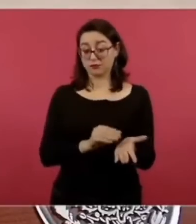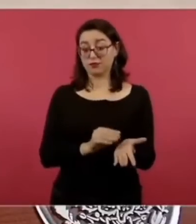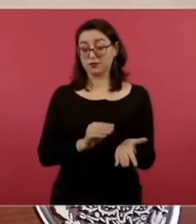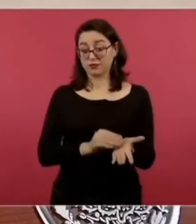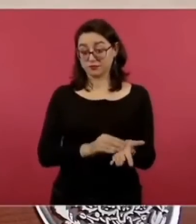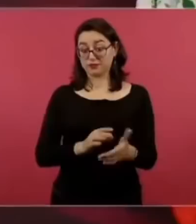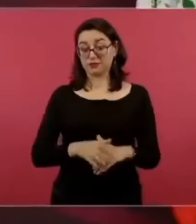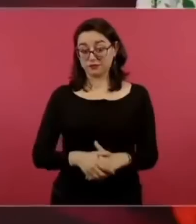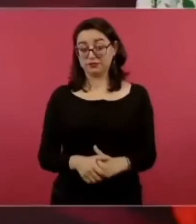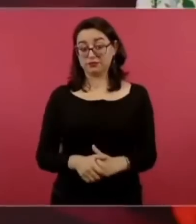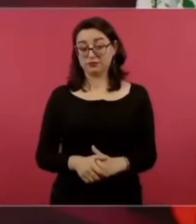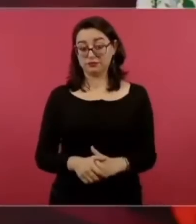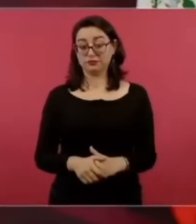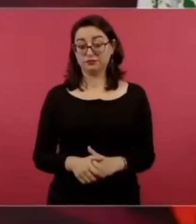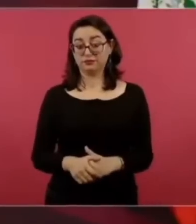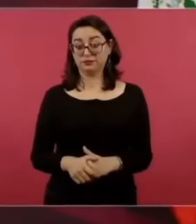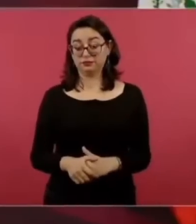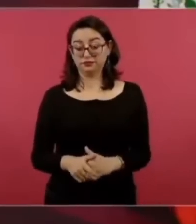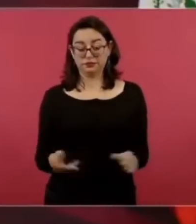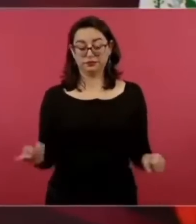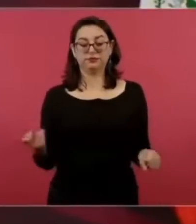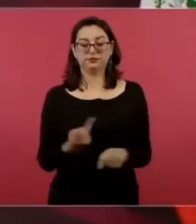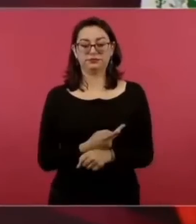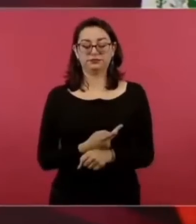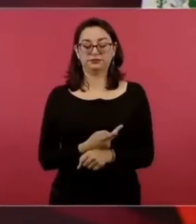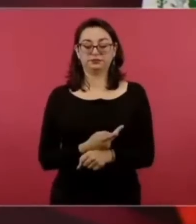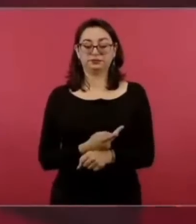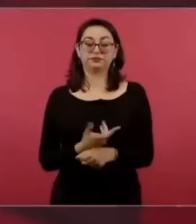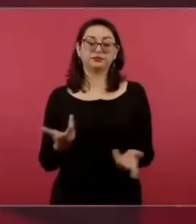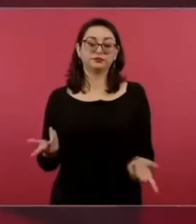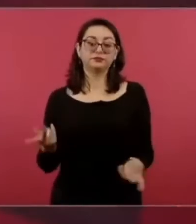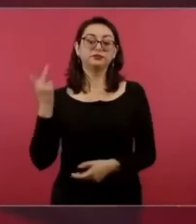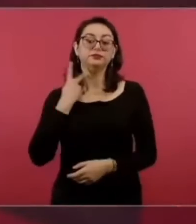estos influyentes y los medios